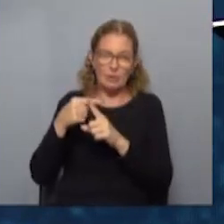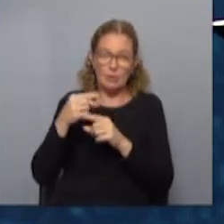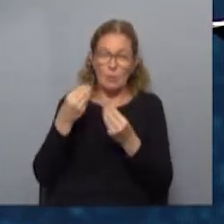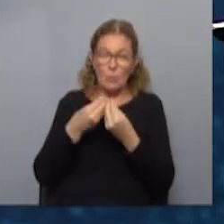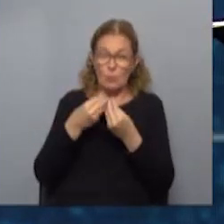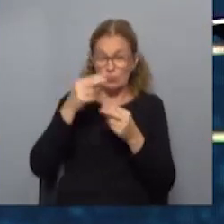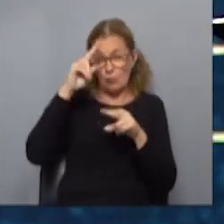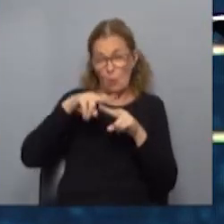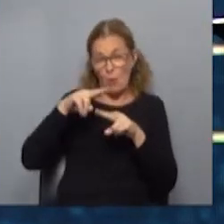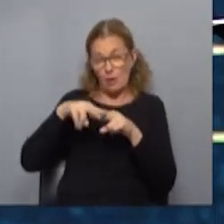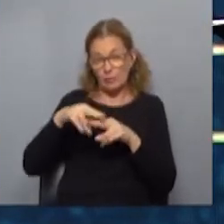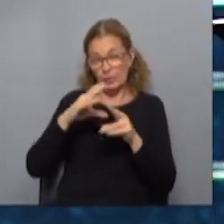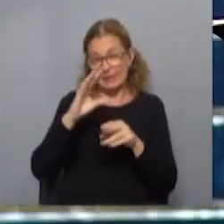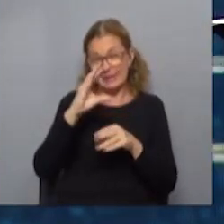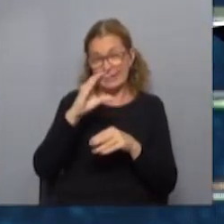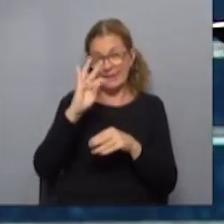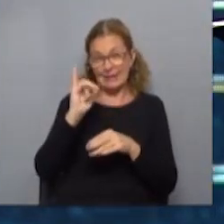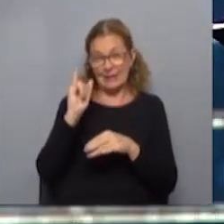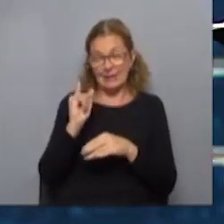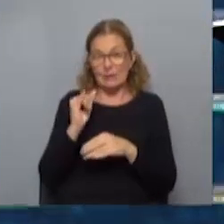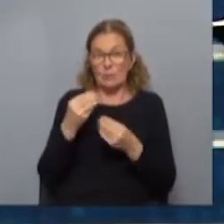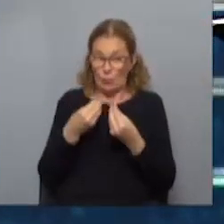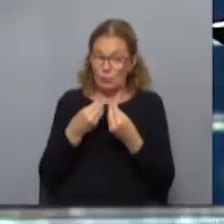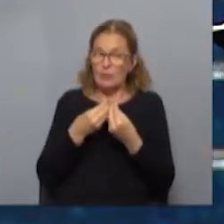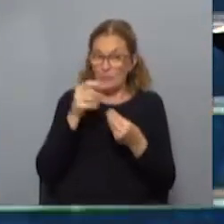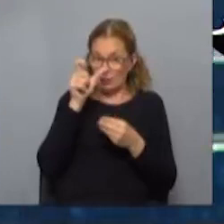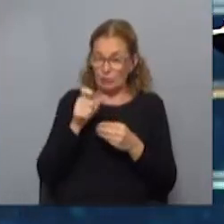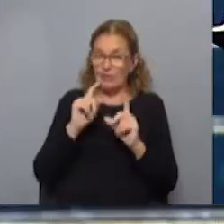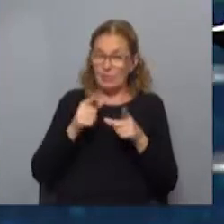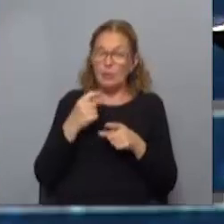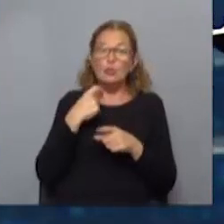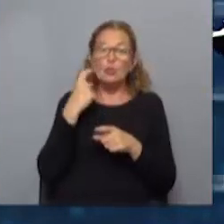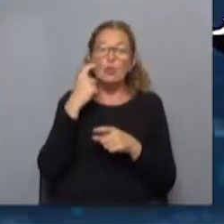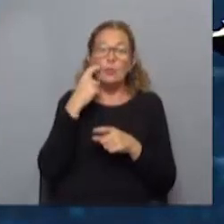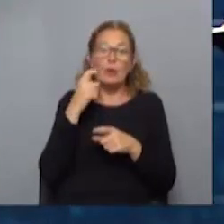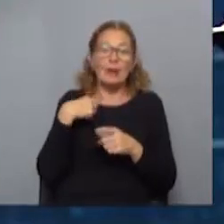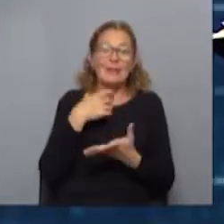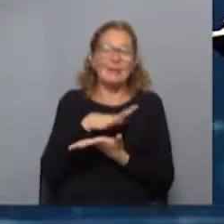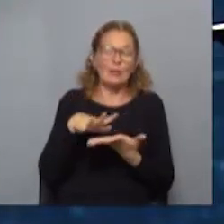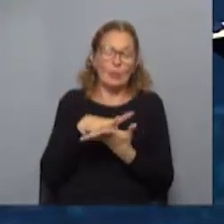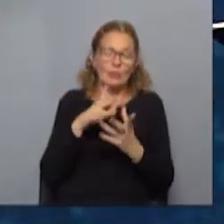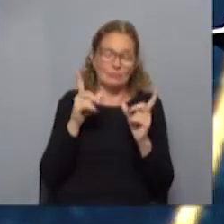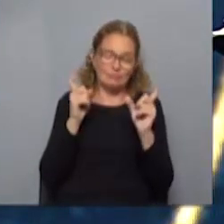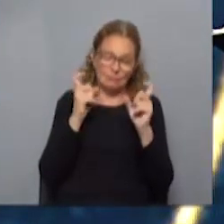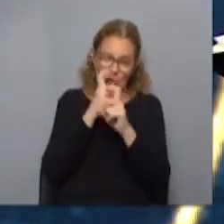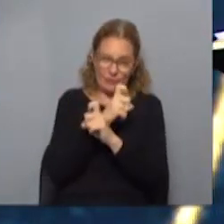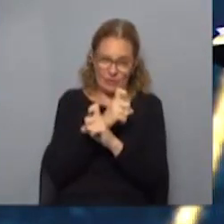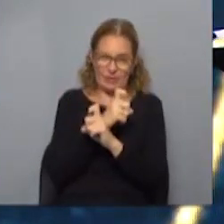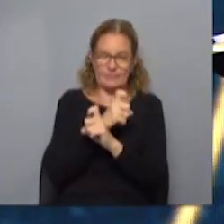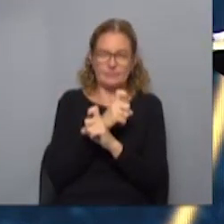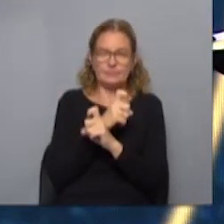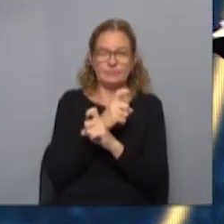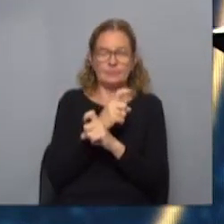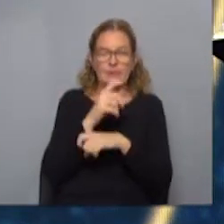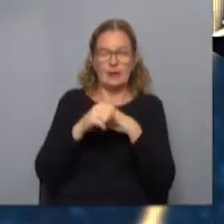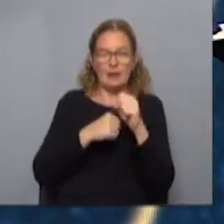de fallecidos, los CTI colmados, no colmados, pero con un número que no era imaginable. Entonces,